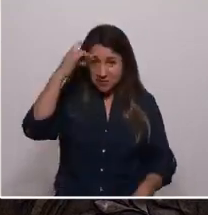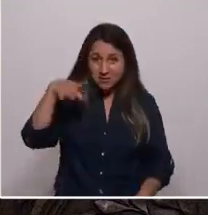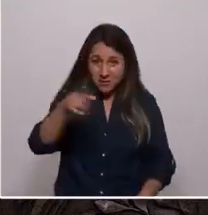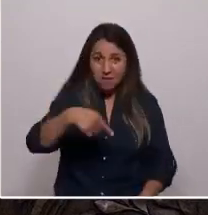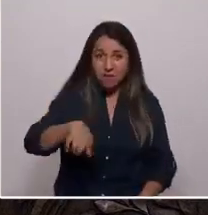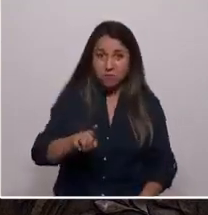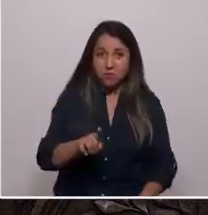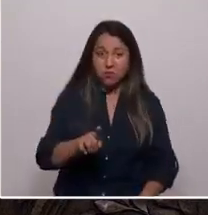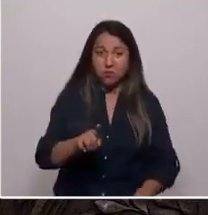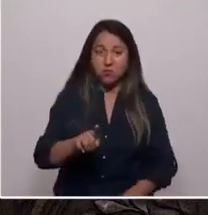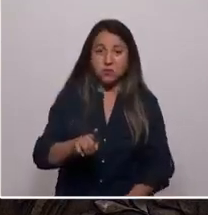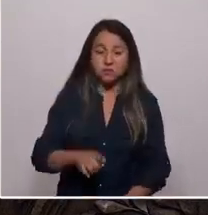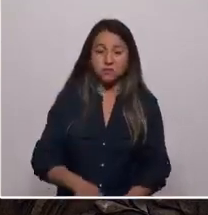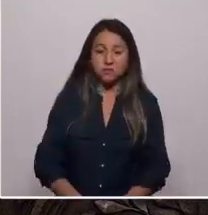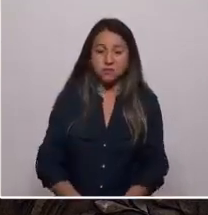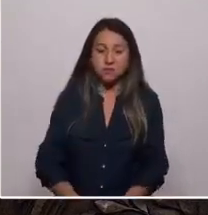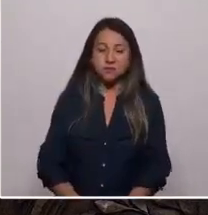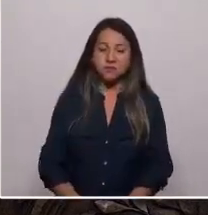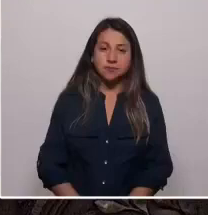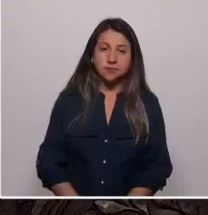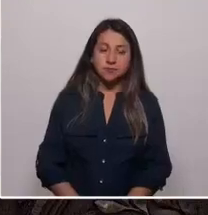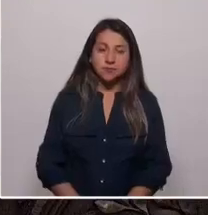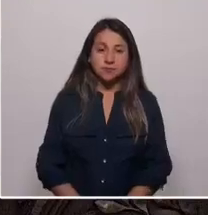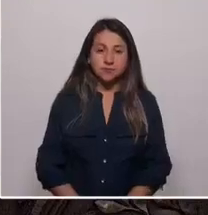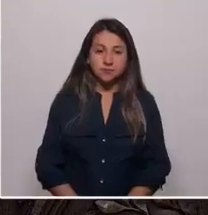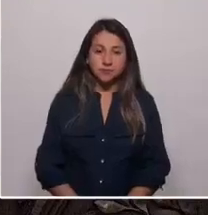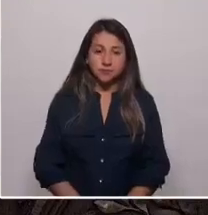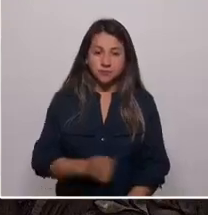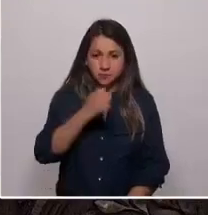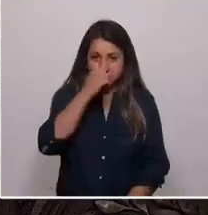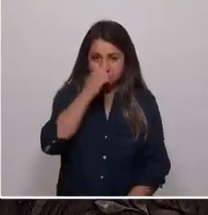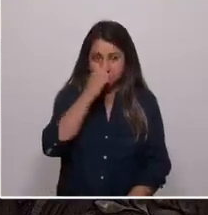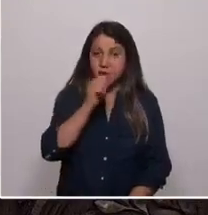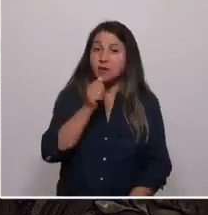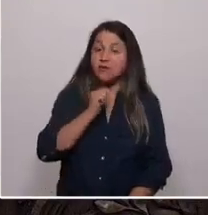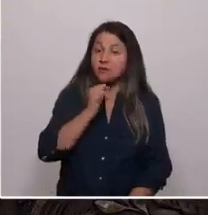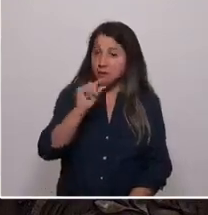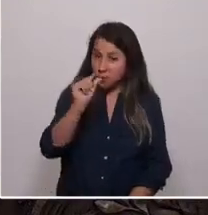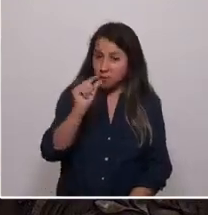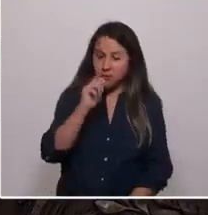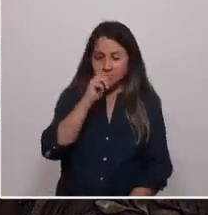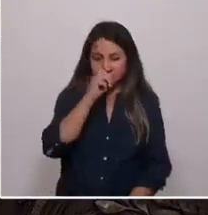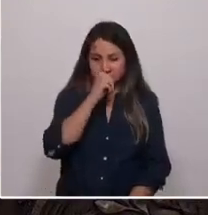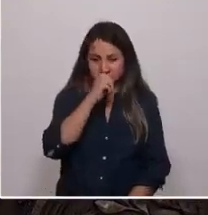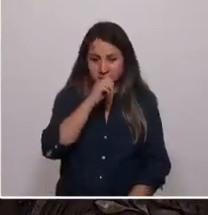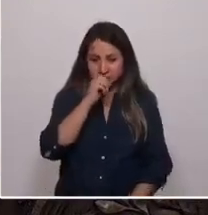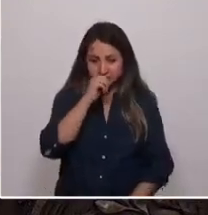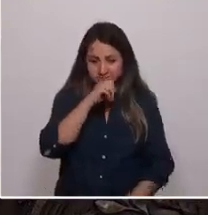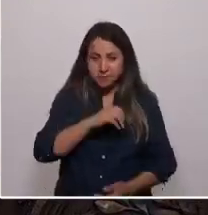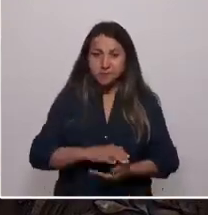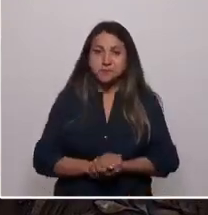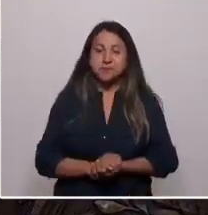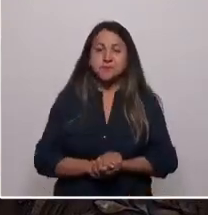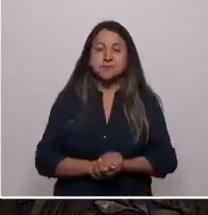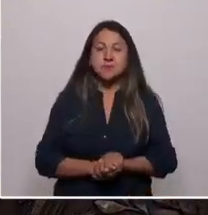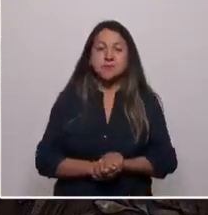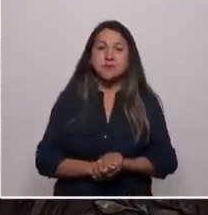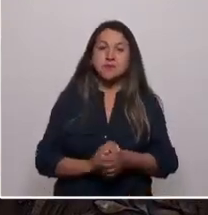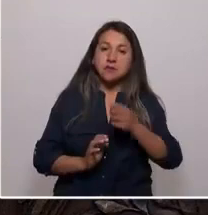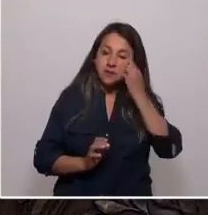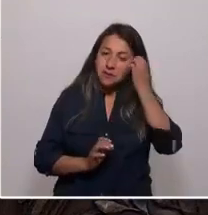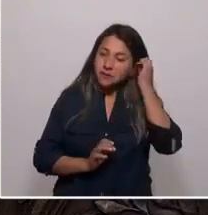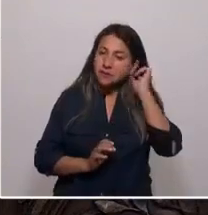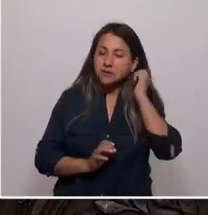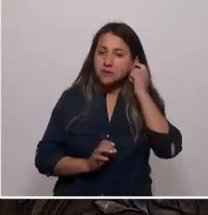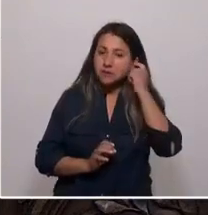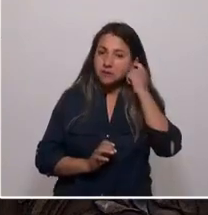que los golpes no sirven para educar,